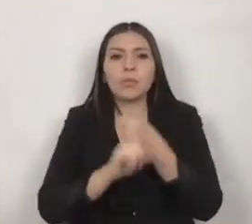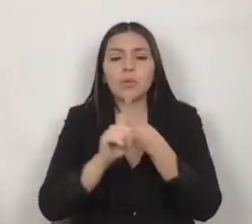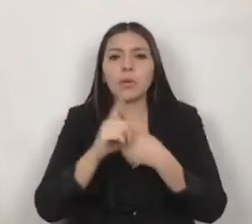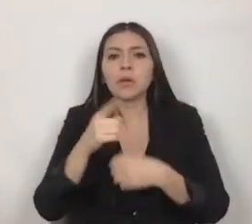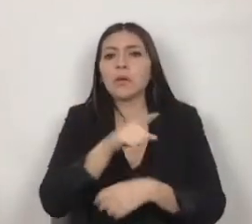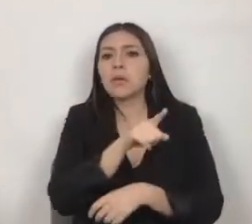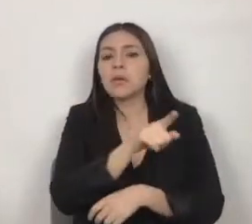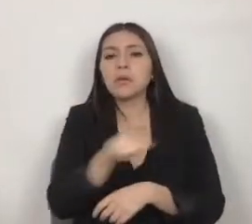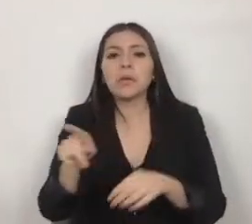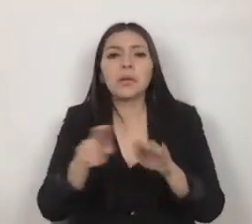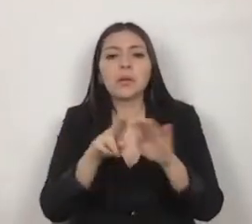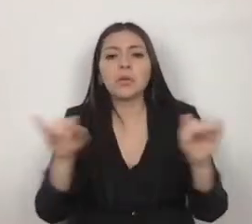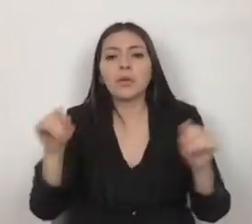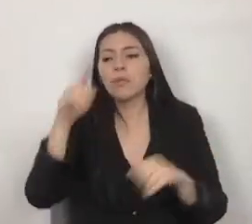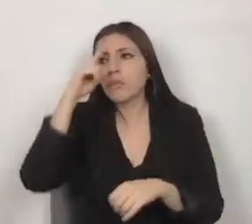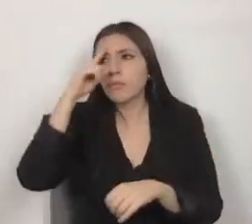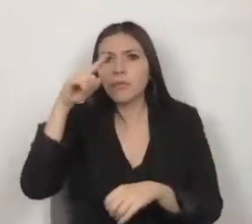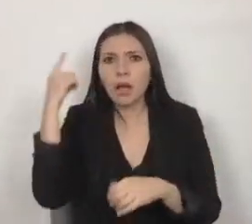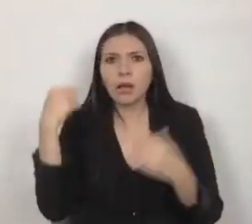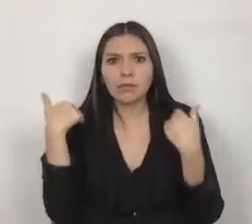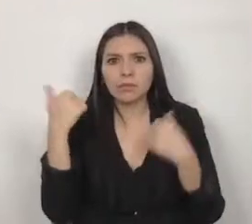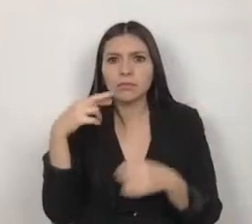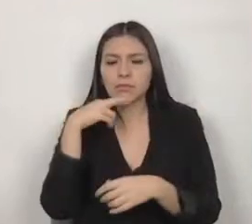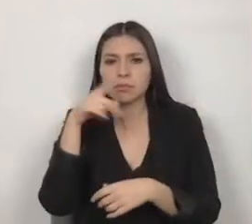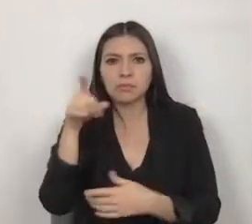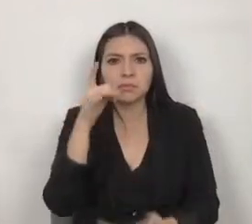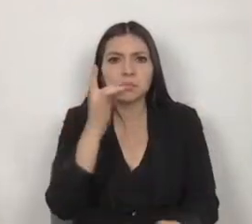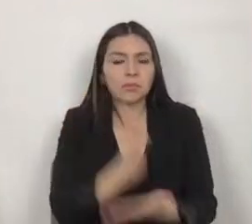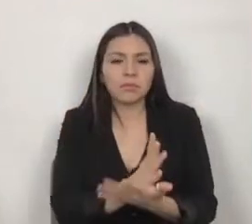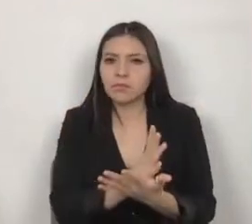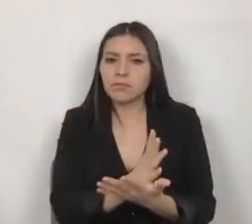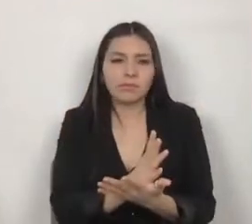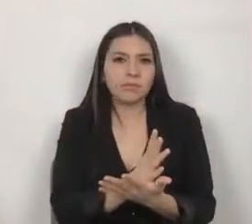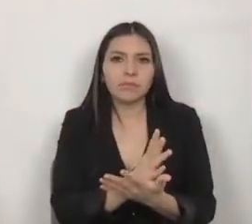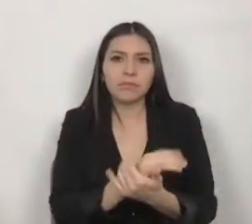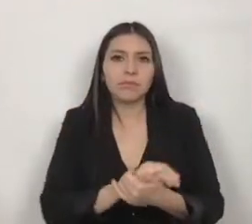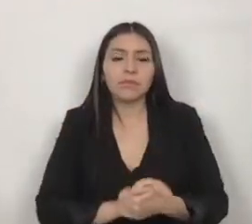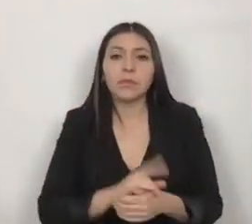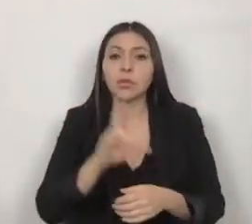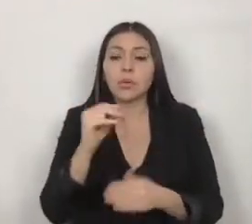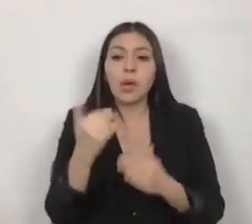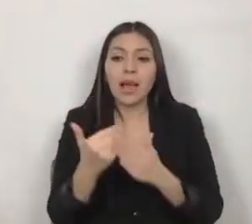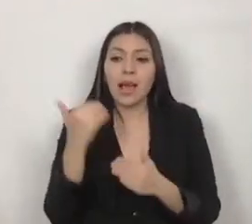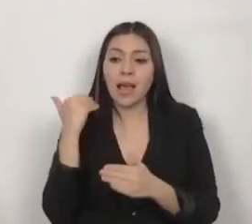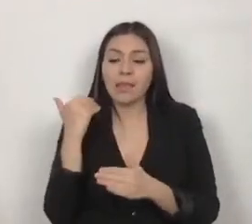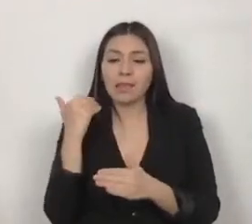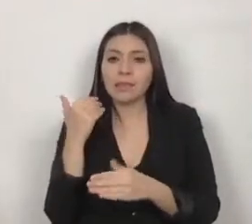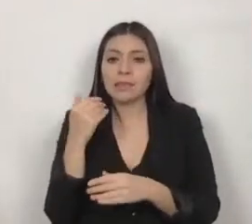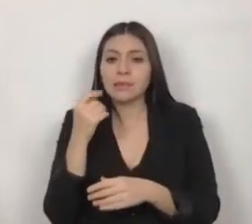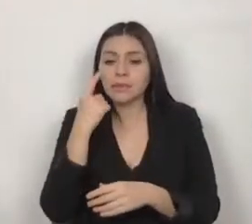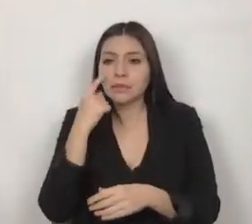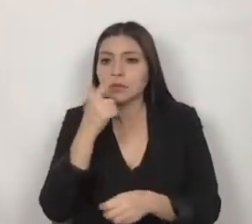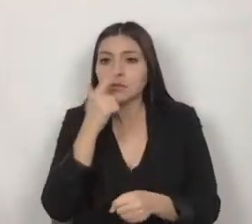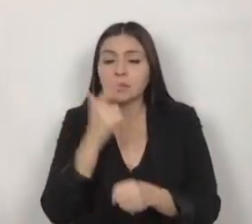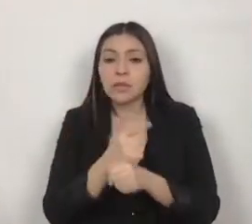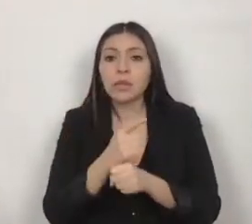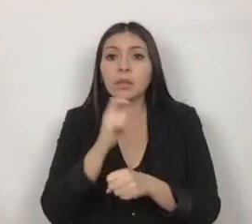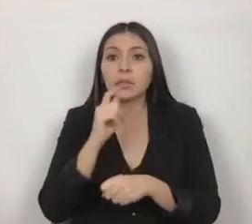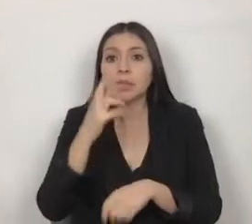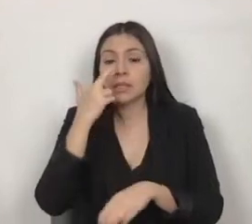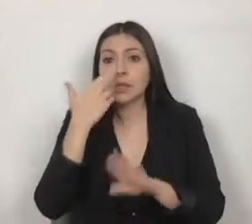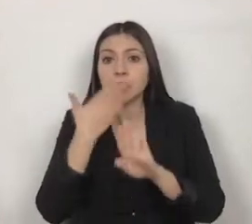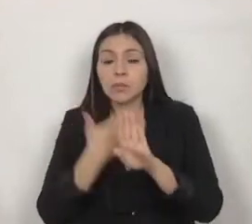de ellos es fácil de identificar. La no detención oportuna no es responsabilidad de las y los